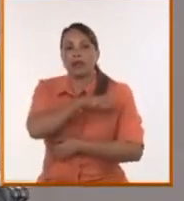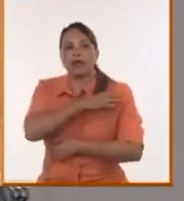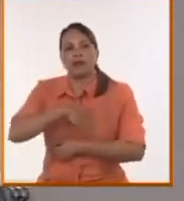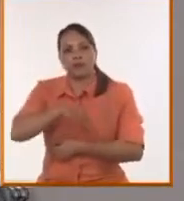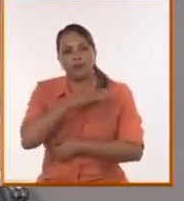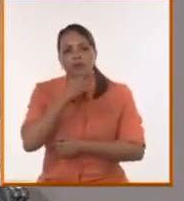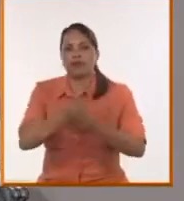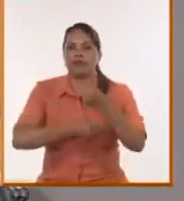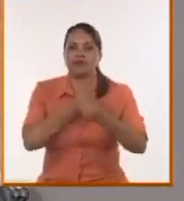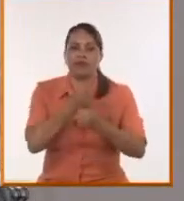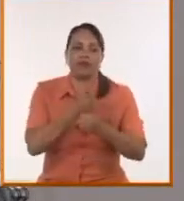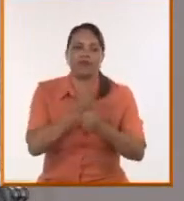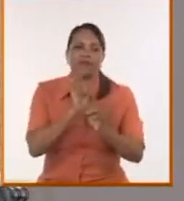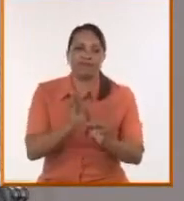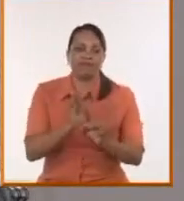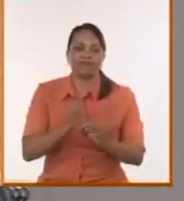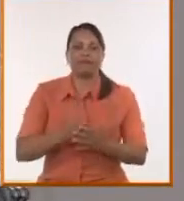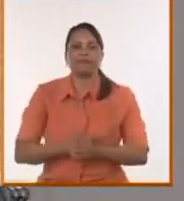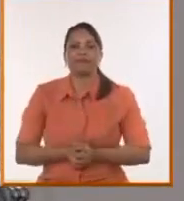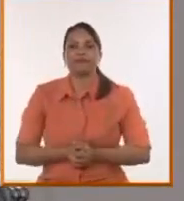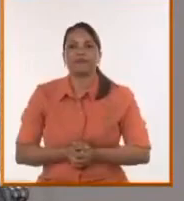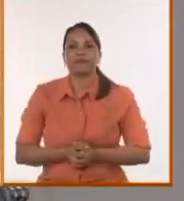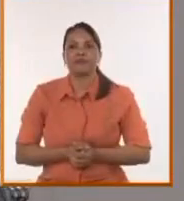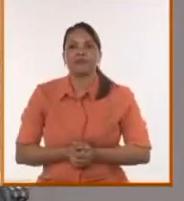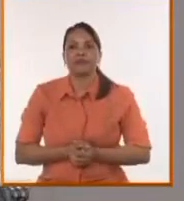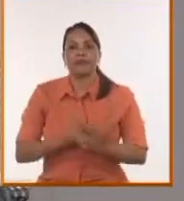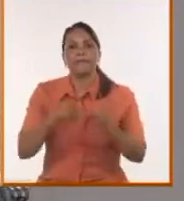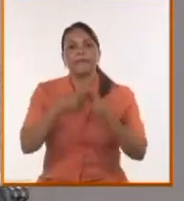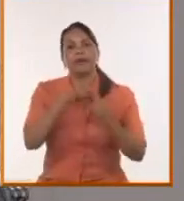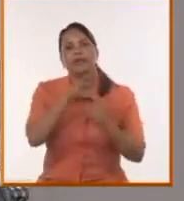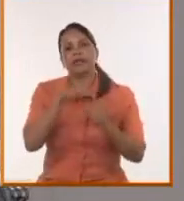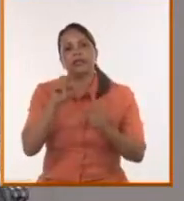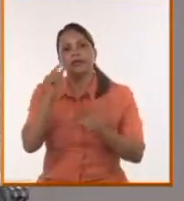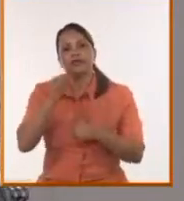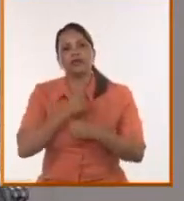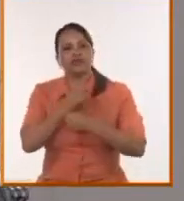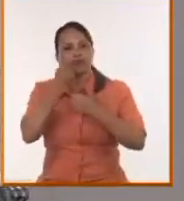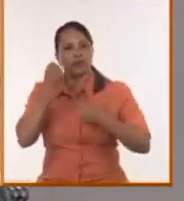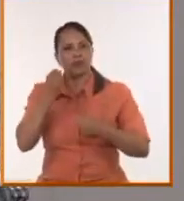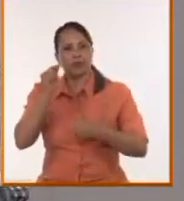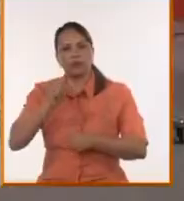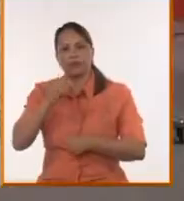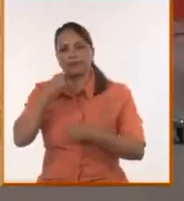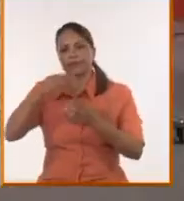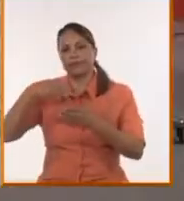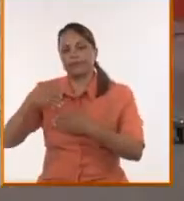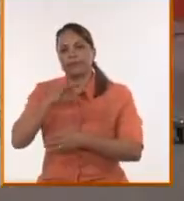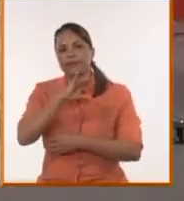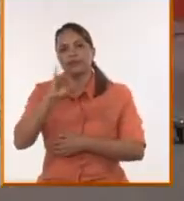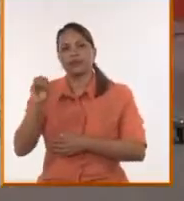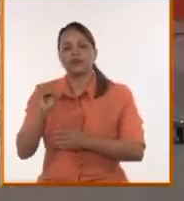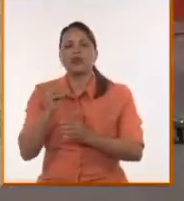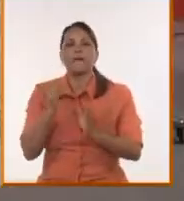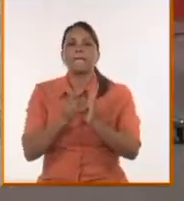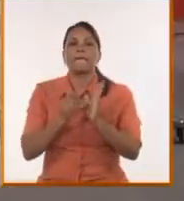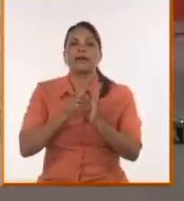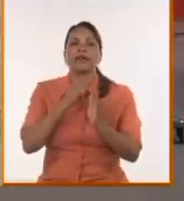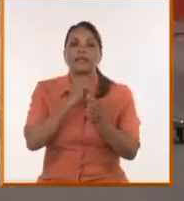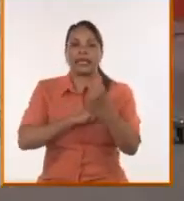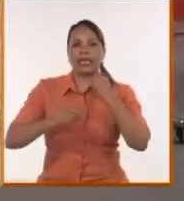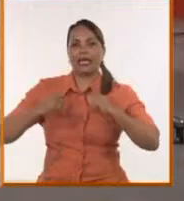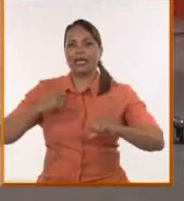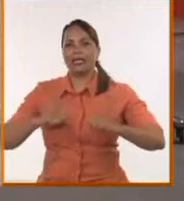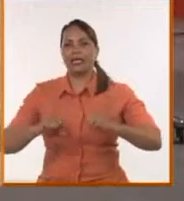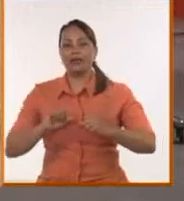barata. Lo han dicho claramente, hasta el último ucraniano. Más de 500.000 soldados muertos, 700.000 heridos. Pero, en segundo lugar, la